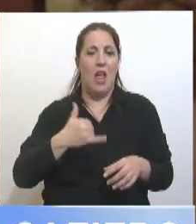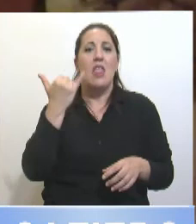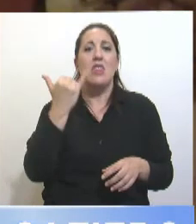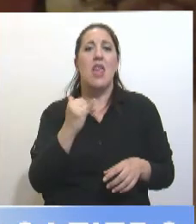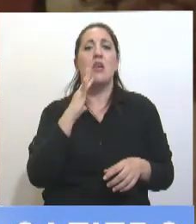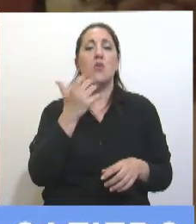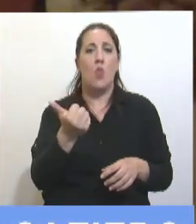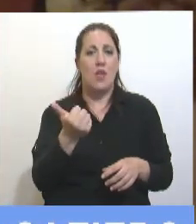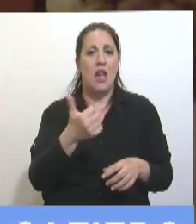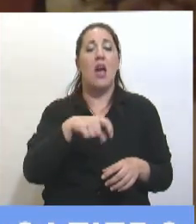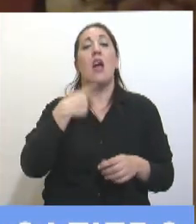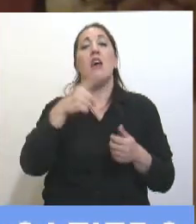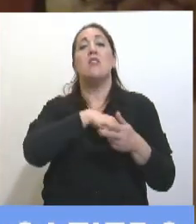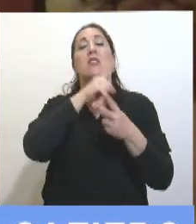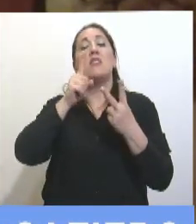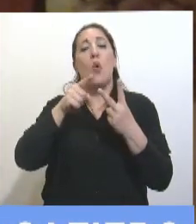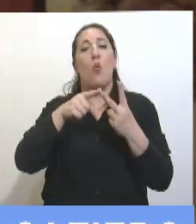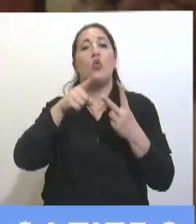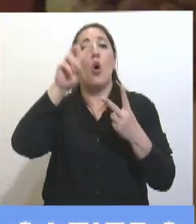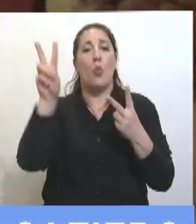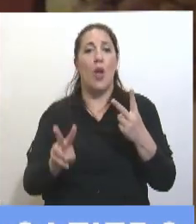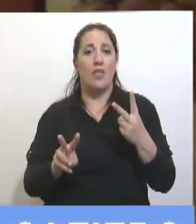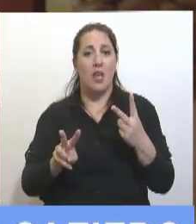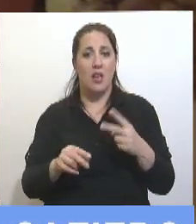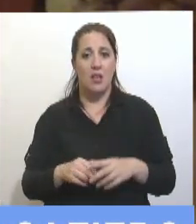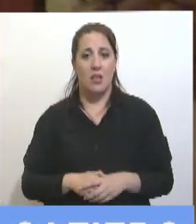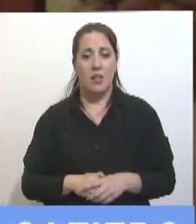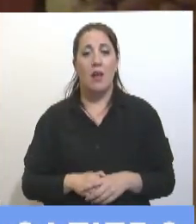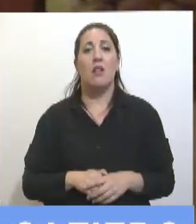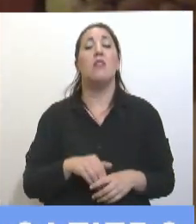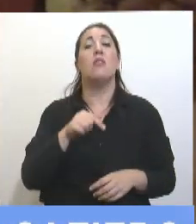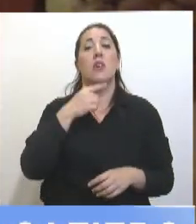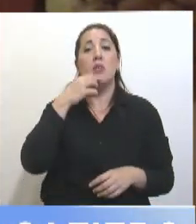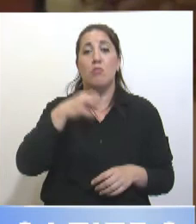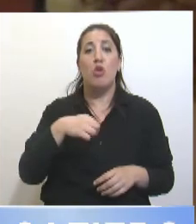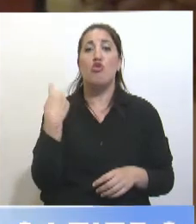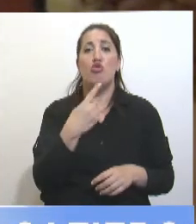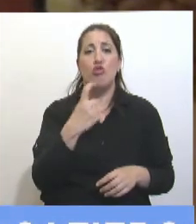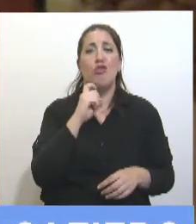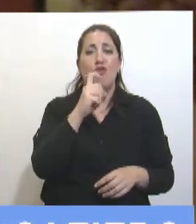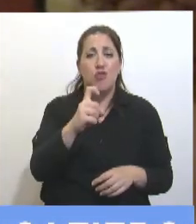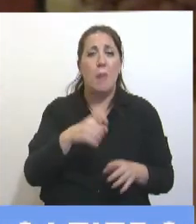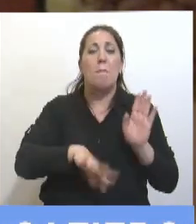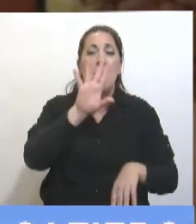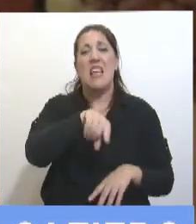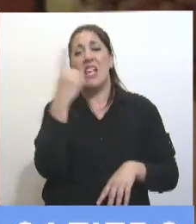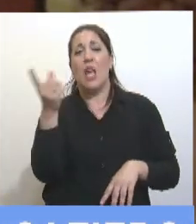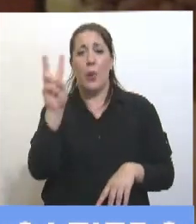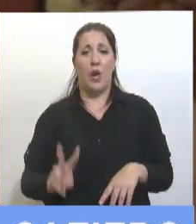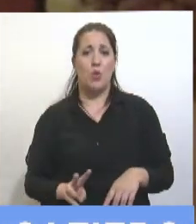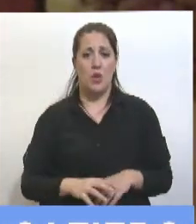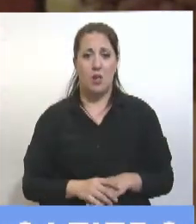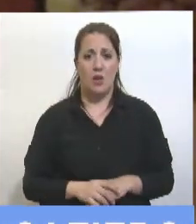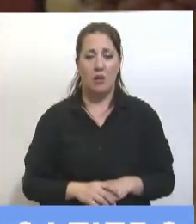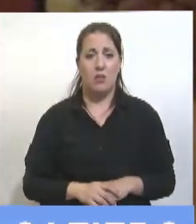Después nos sigue Venezuela. O somos, quiere decir que somos más incumplidos que Venezuela. 56